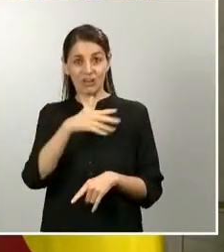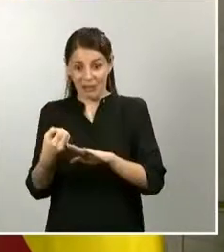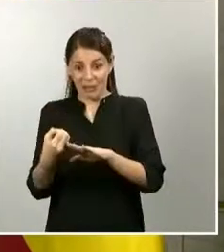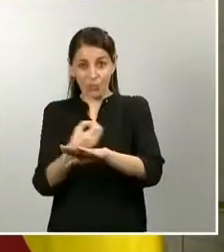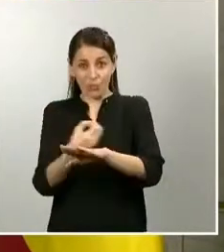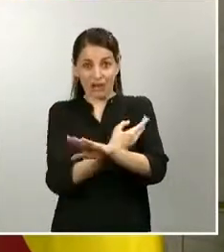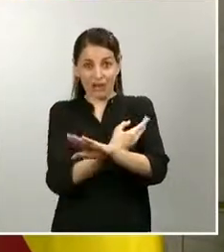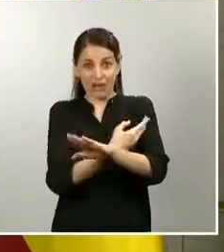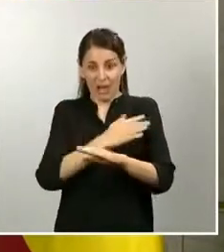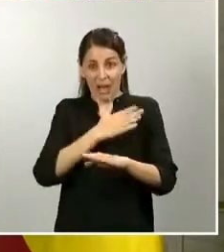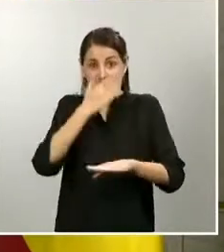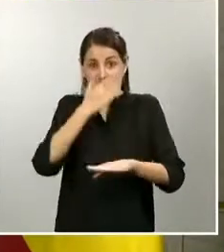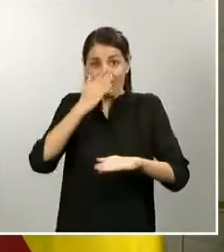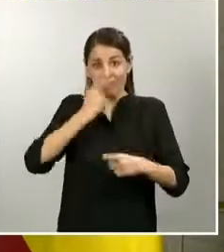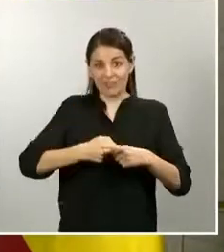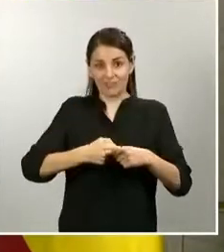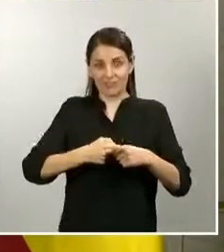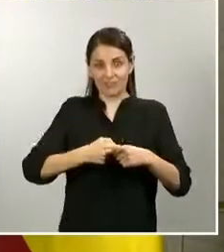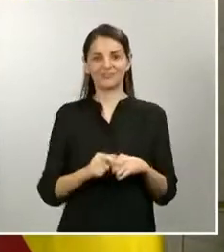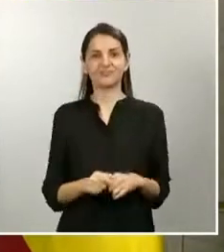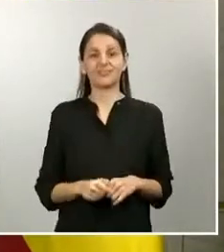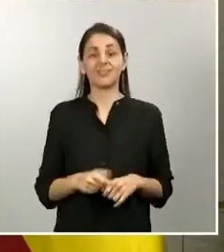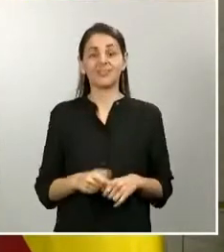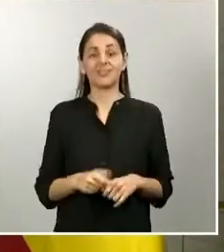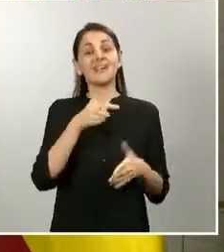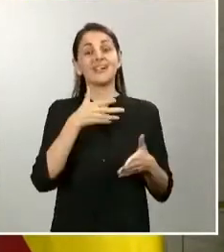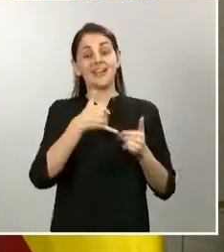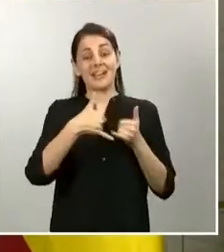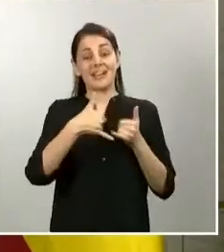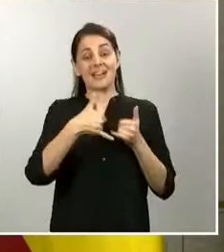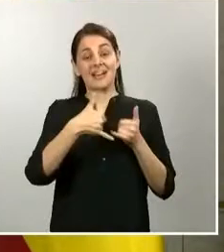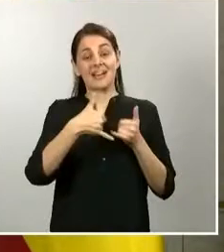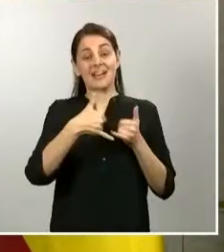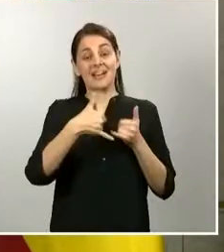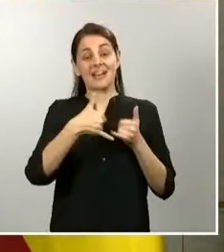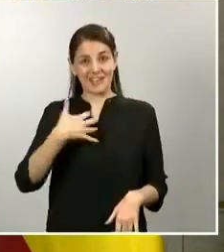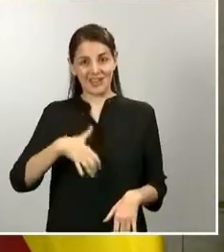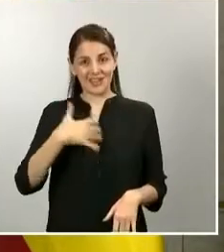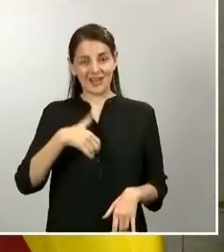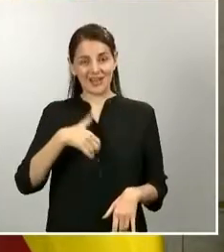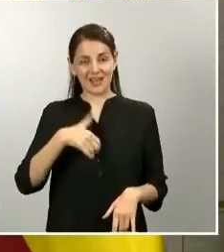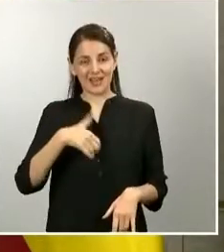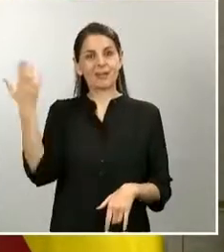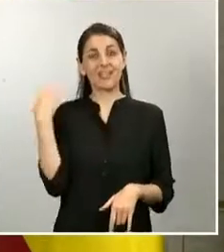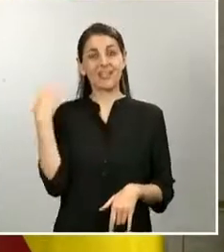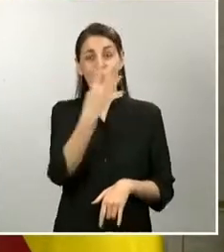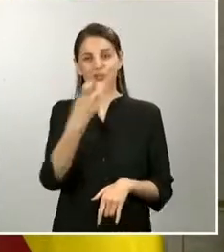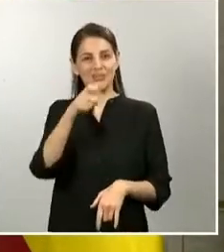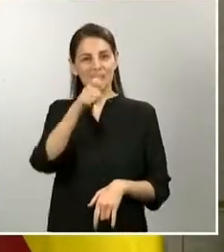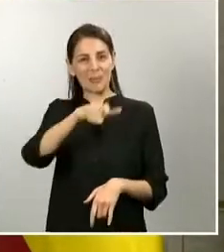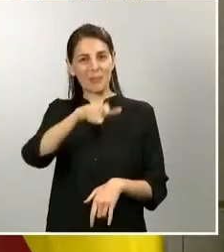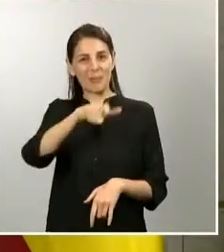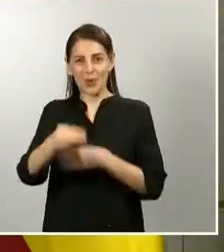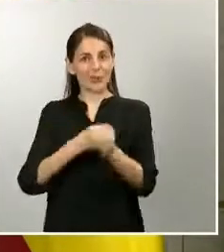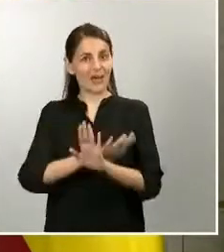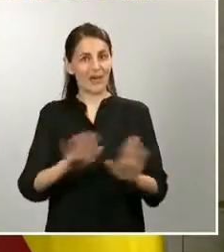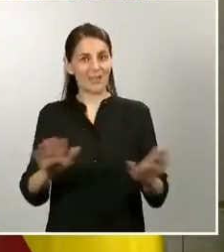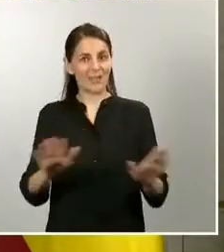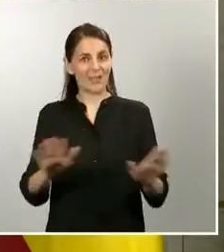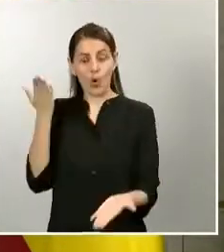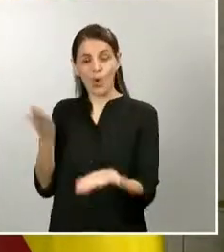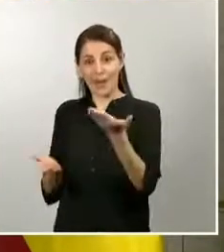toda la semana pasada, no llegaron a los 400 pasajeros comparados con los 54.900